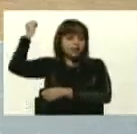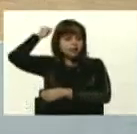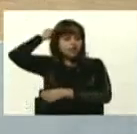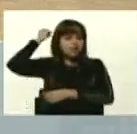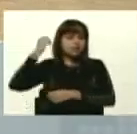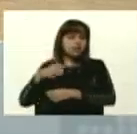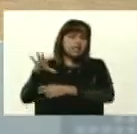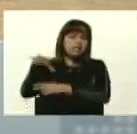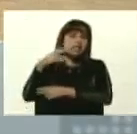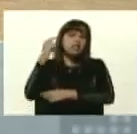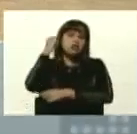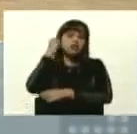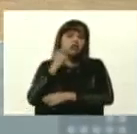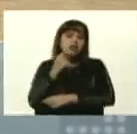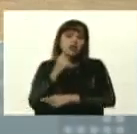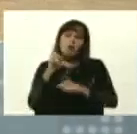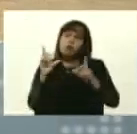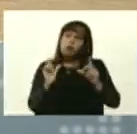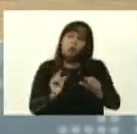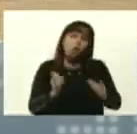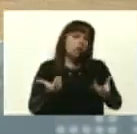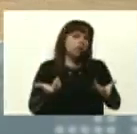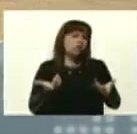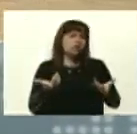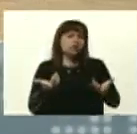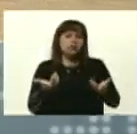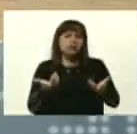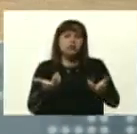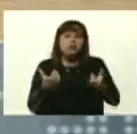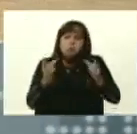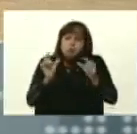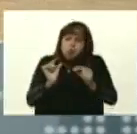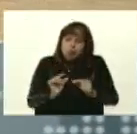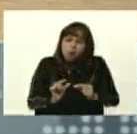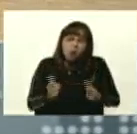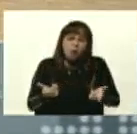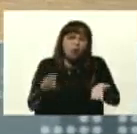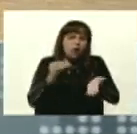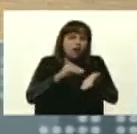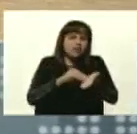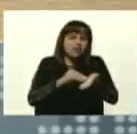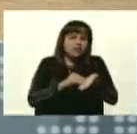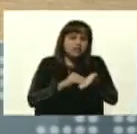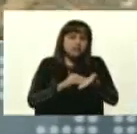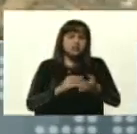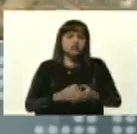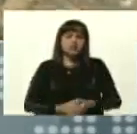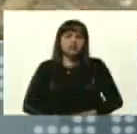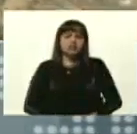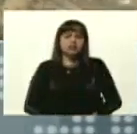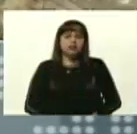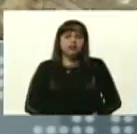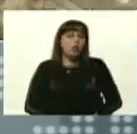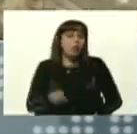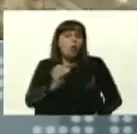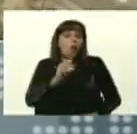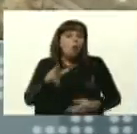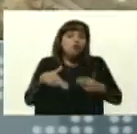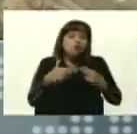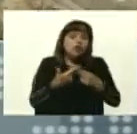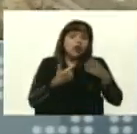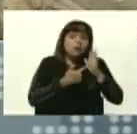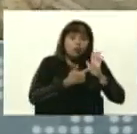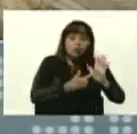satélite Sucre. Pocas veces, muy pocas, para no decir que casi nunca, hemos